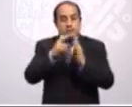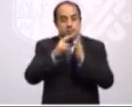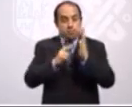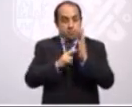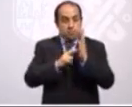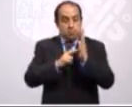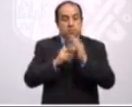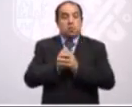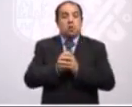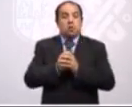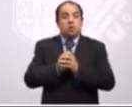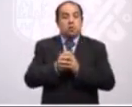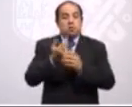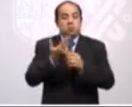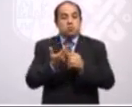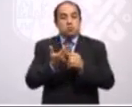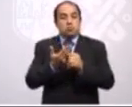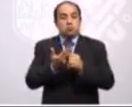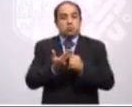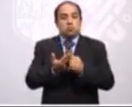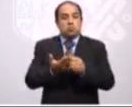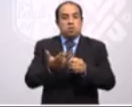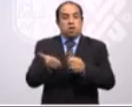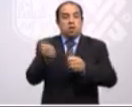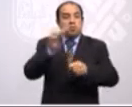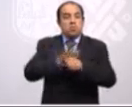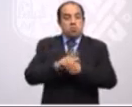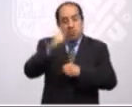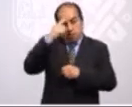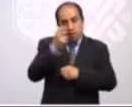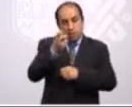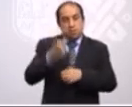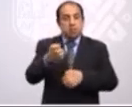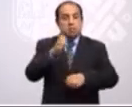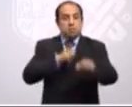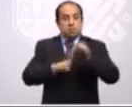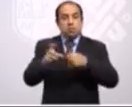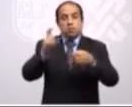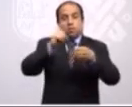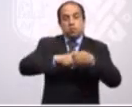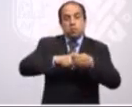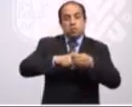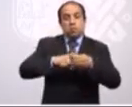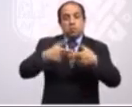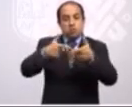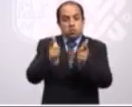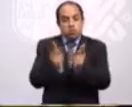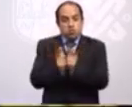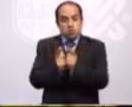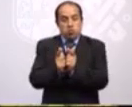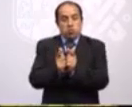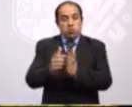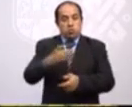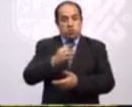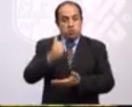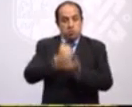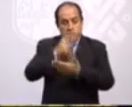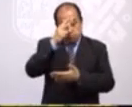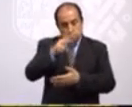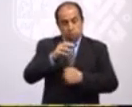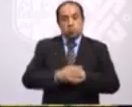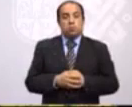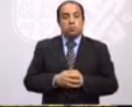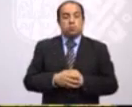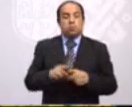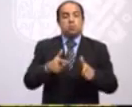naturaleza pueda ser parte del conjunto de permisionarios de la Ciudad de México. La que sigue. Y